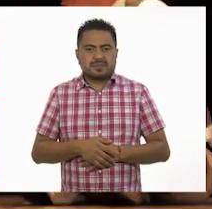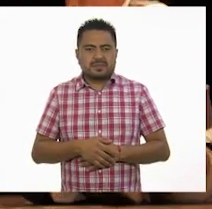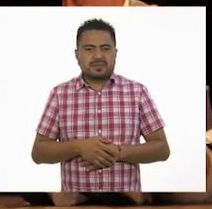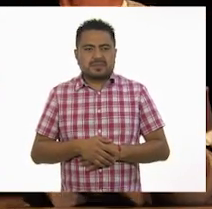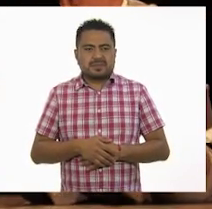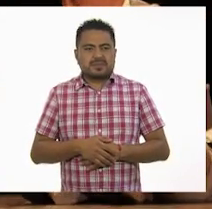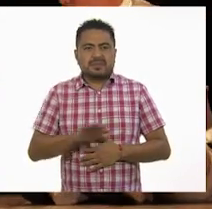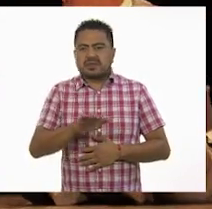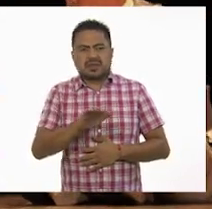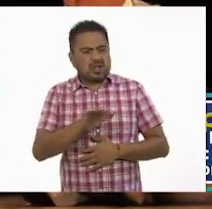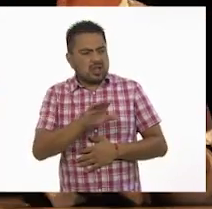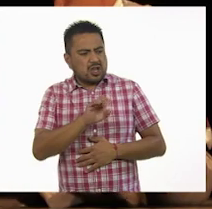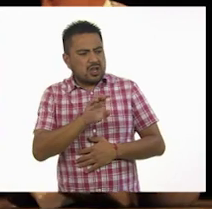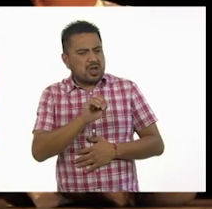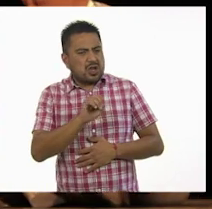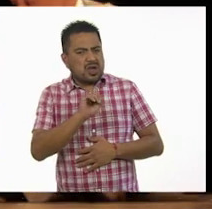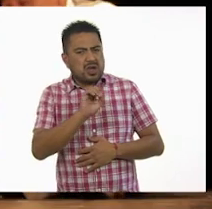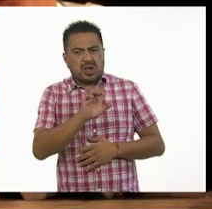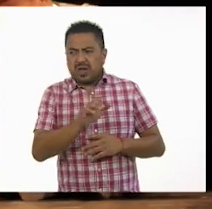Copa de nieve.